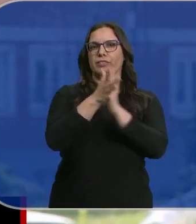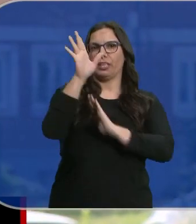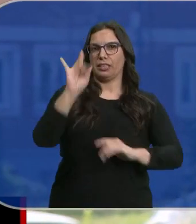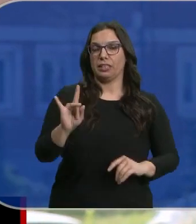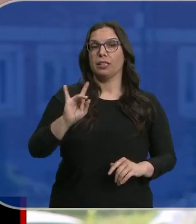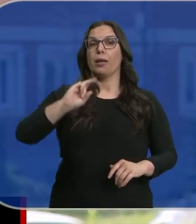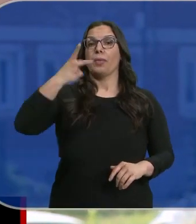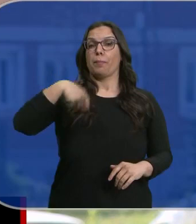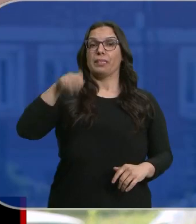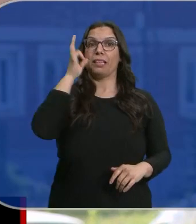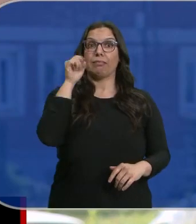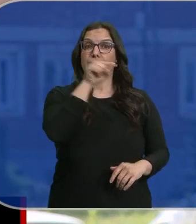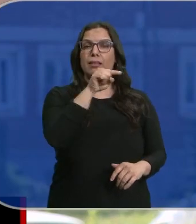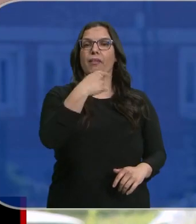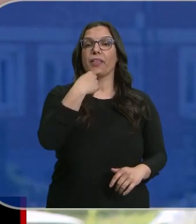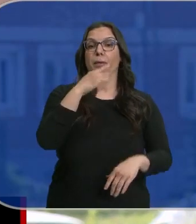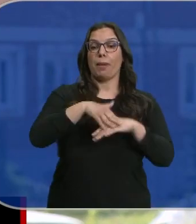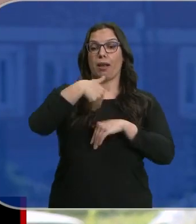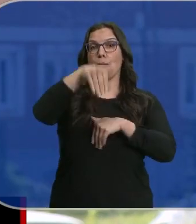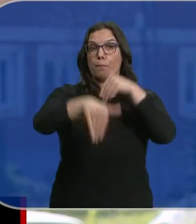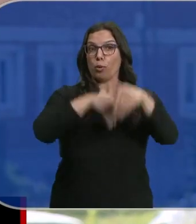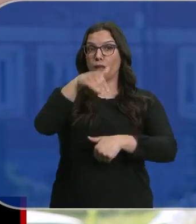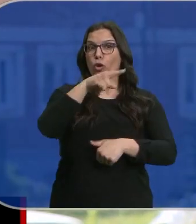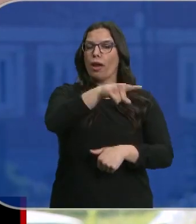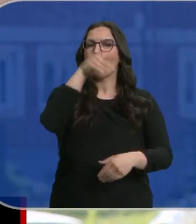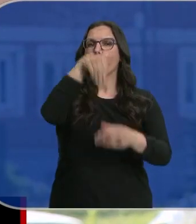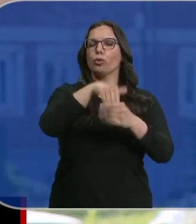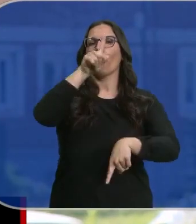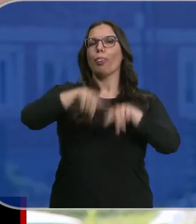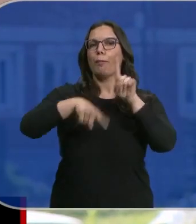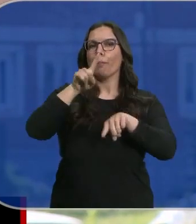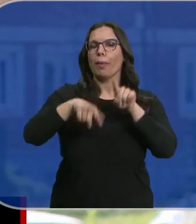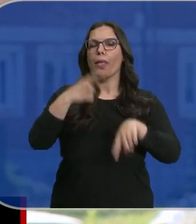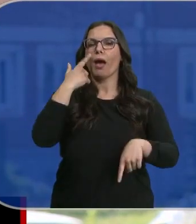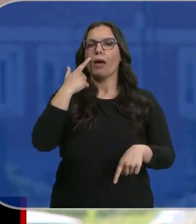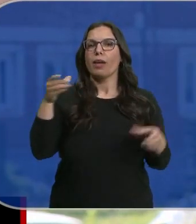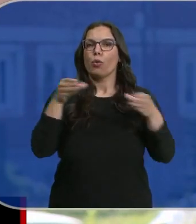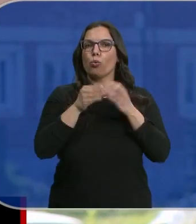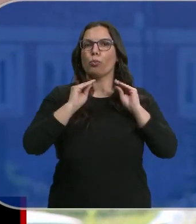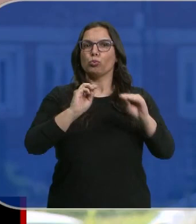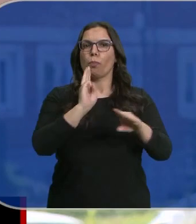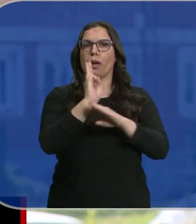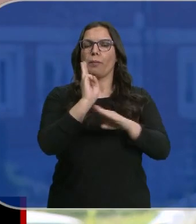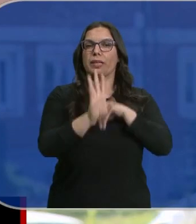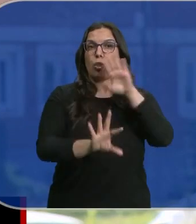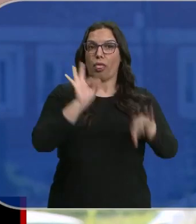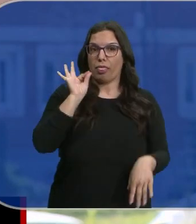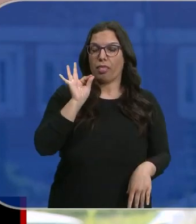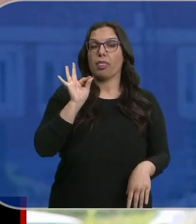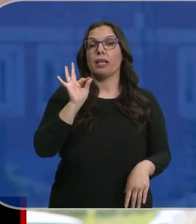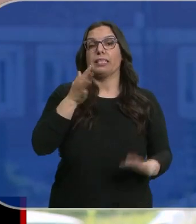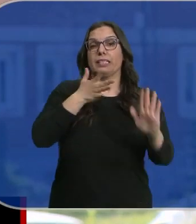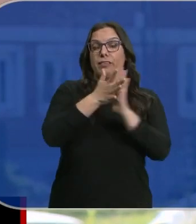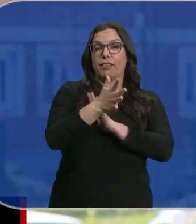gobierno ya ha adelantado que de cara a esa votación el sentido de su voto dependerá de lo que decida su grupo parlamentario. Y esto significa